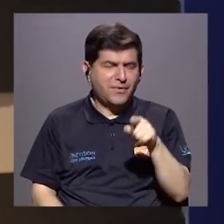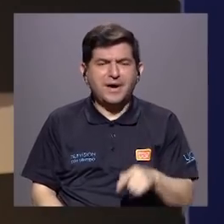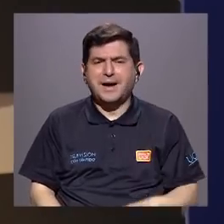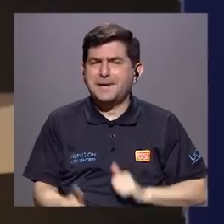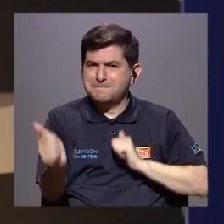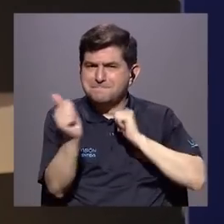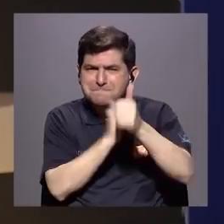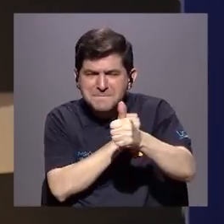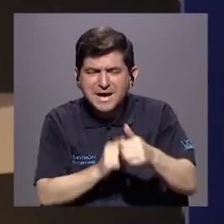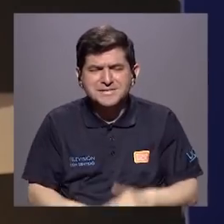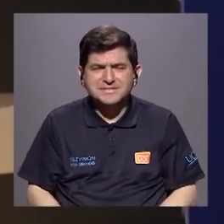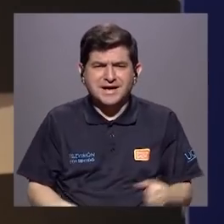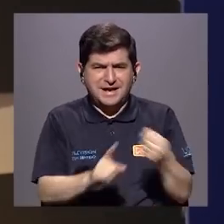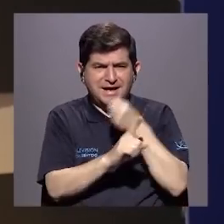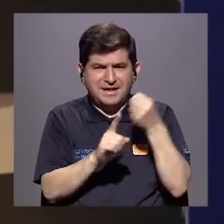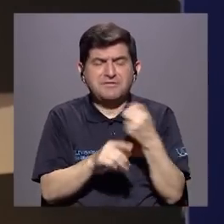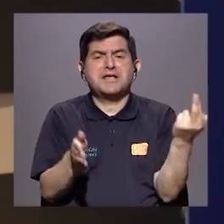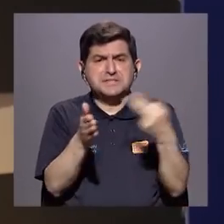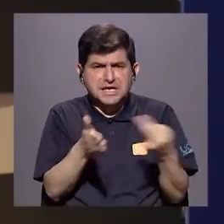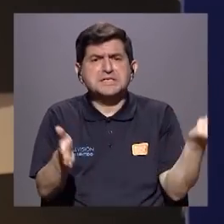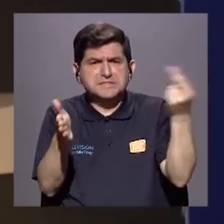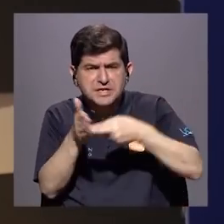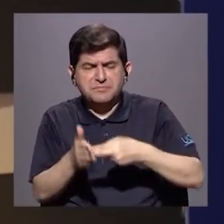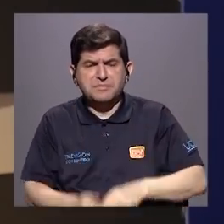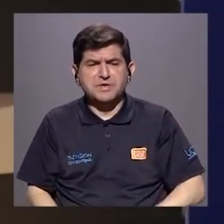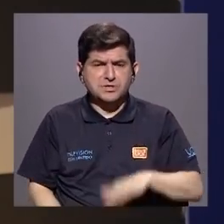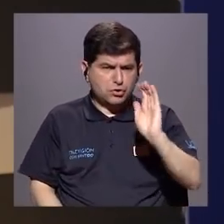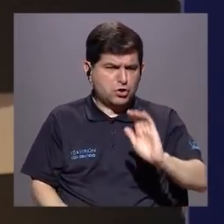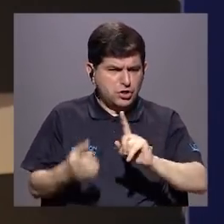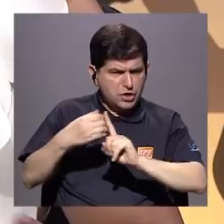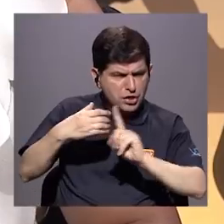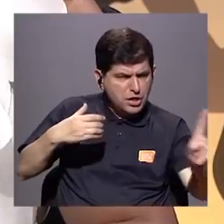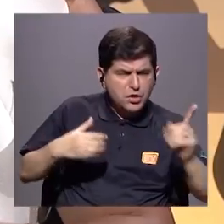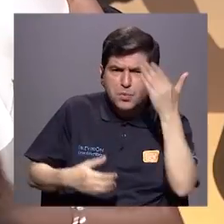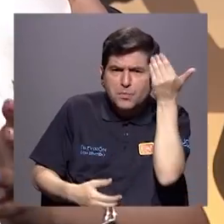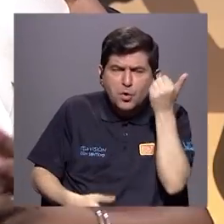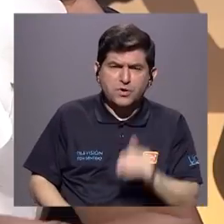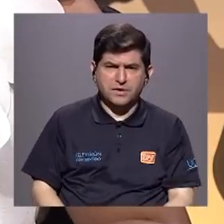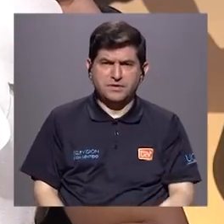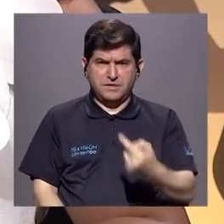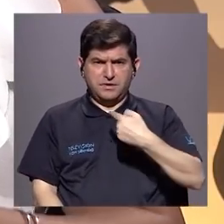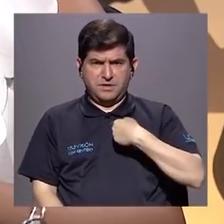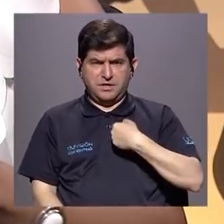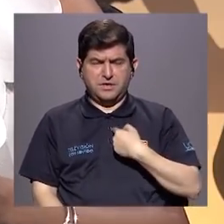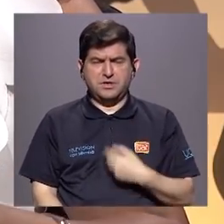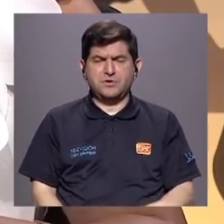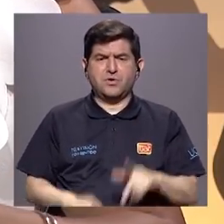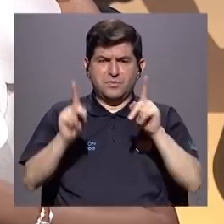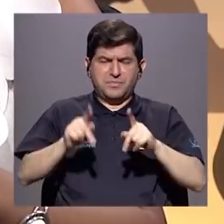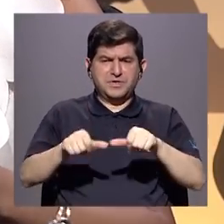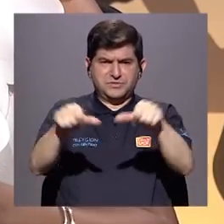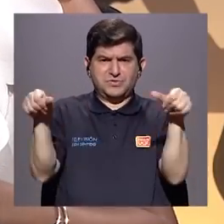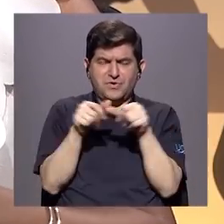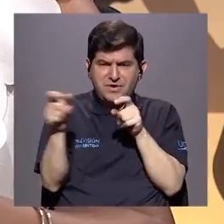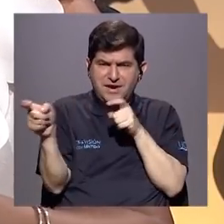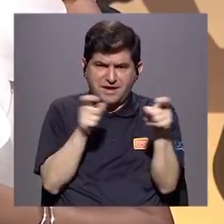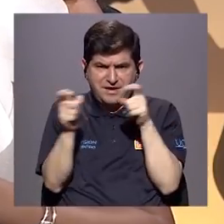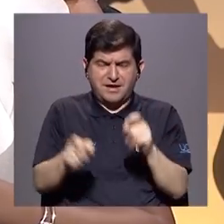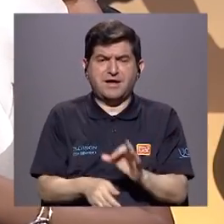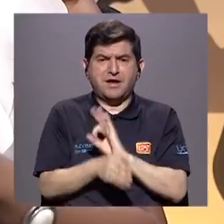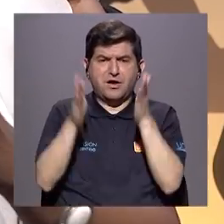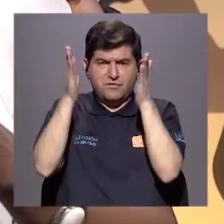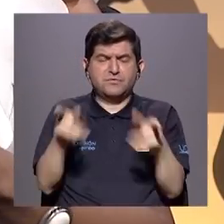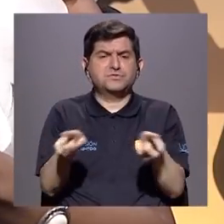rayan la línea de la violencia y la repetición continua, si hay un menor o una menor aislada. Y si yo soy el administrativo, el funcionario,